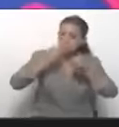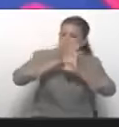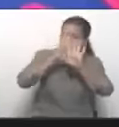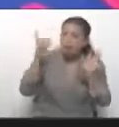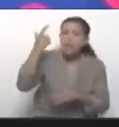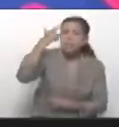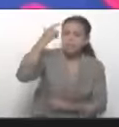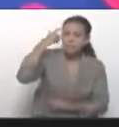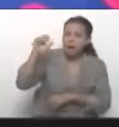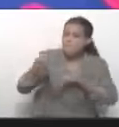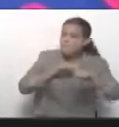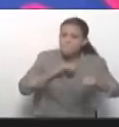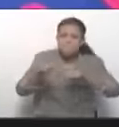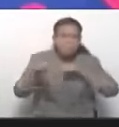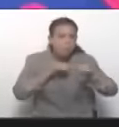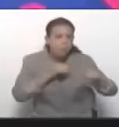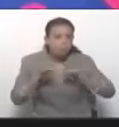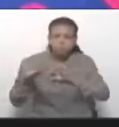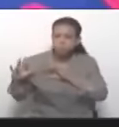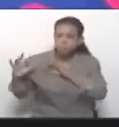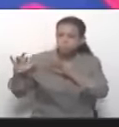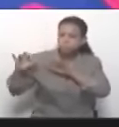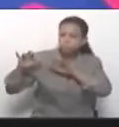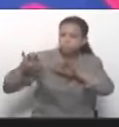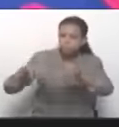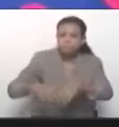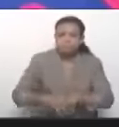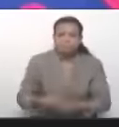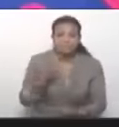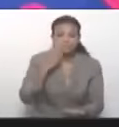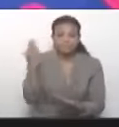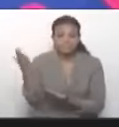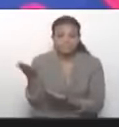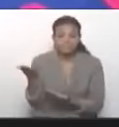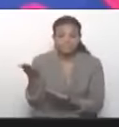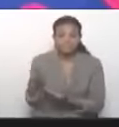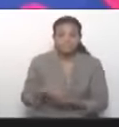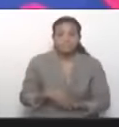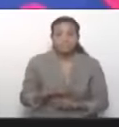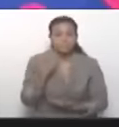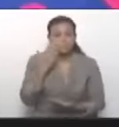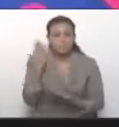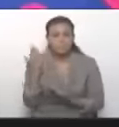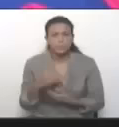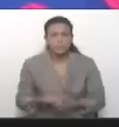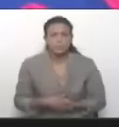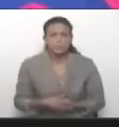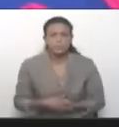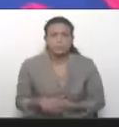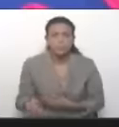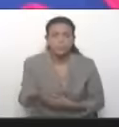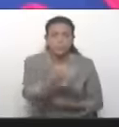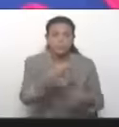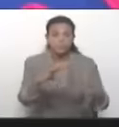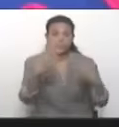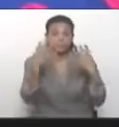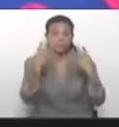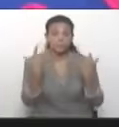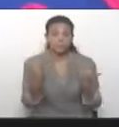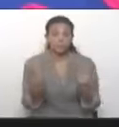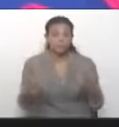consciente y movilizado. María Antonieta, Julio, Alfred Nazaret. Y digo más.